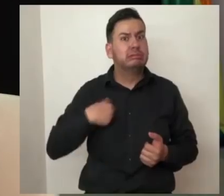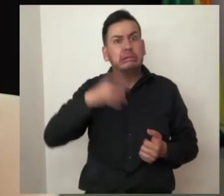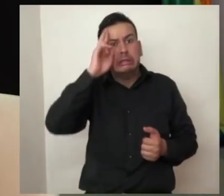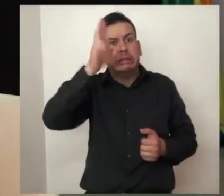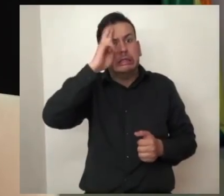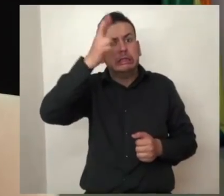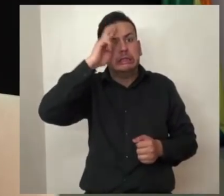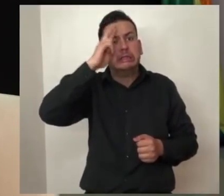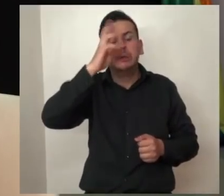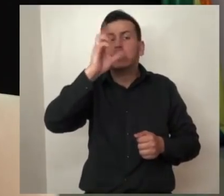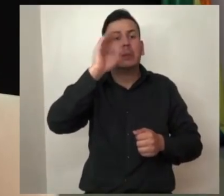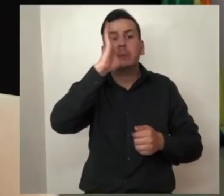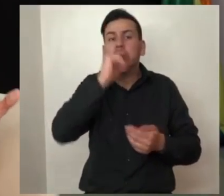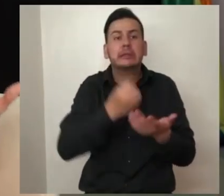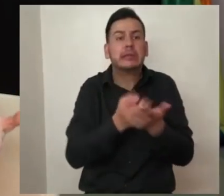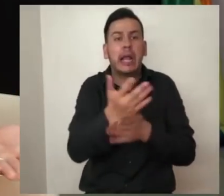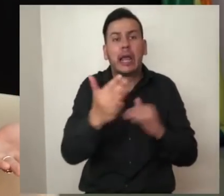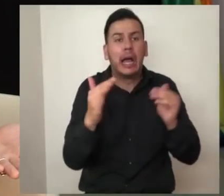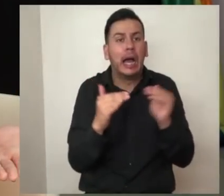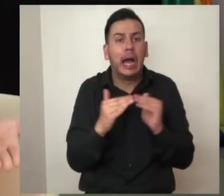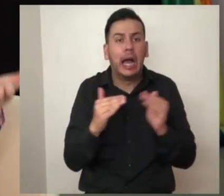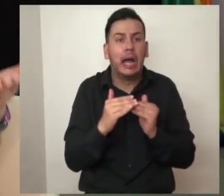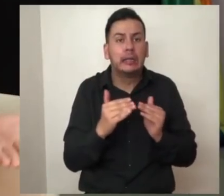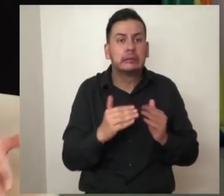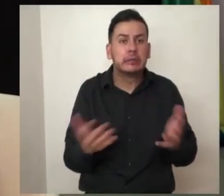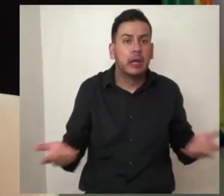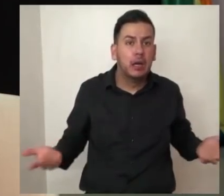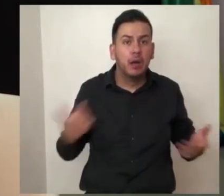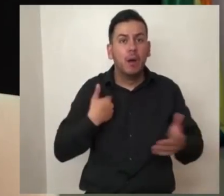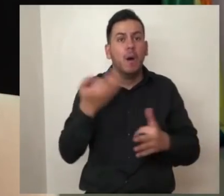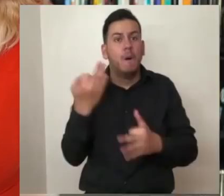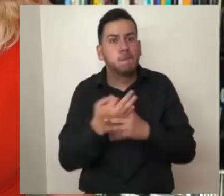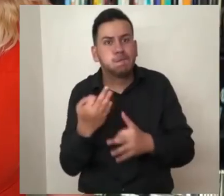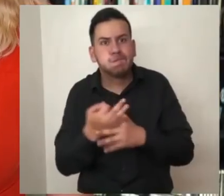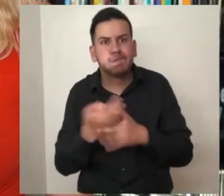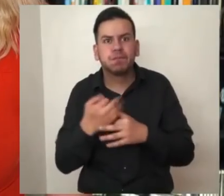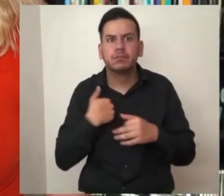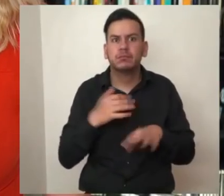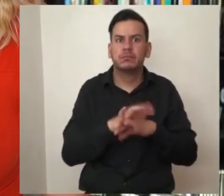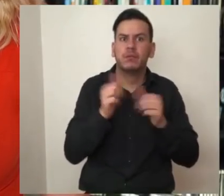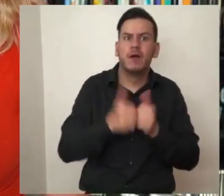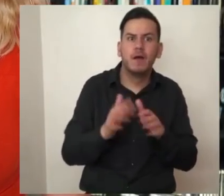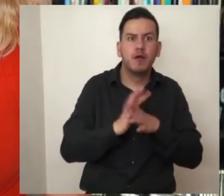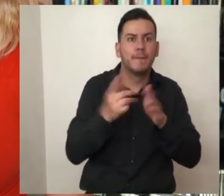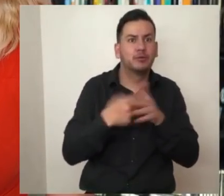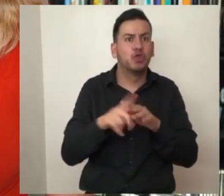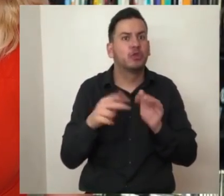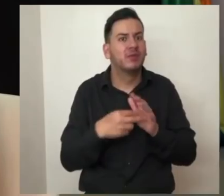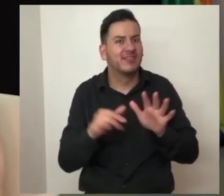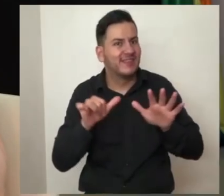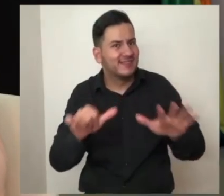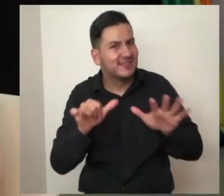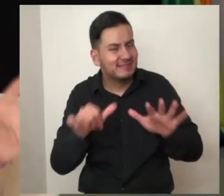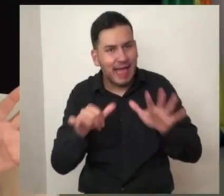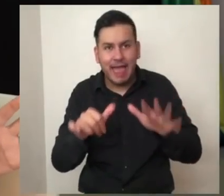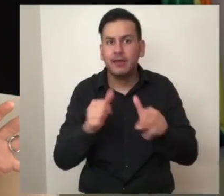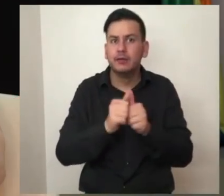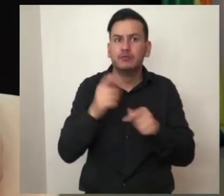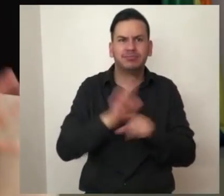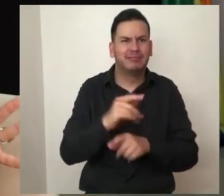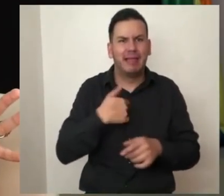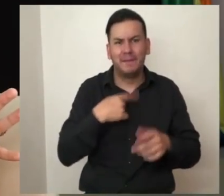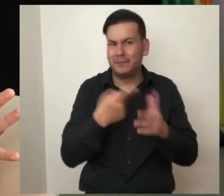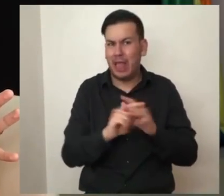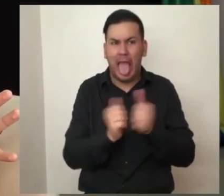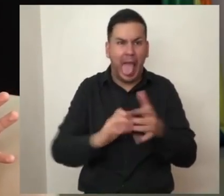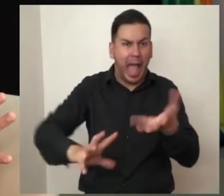salir de las casas. Pero es verdad, estamos pasando por un momento como áspero. Comenzó como eso del 2016, la verdad, desde que arrancó el desmadre.